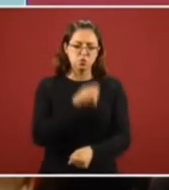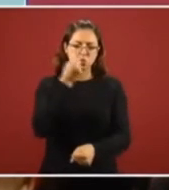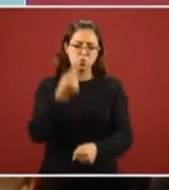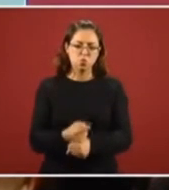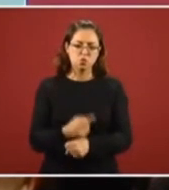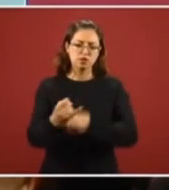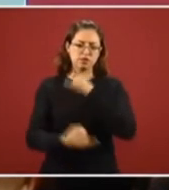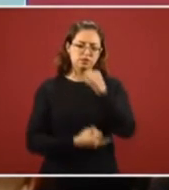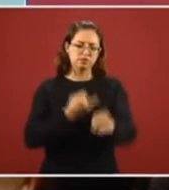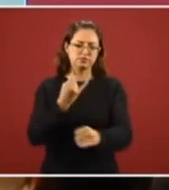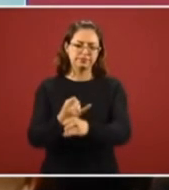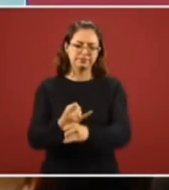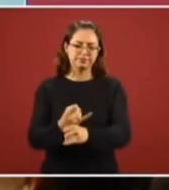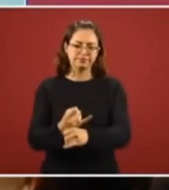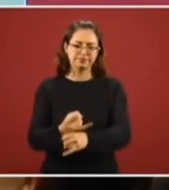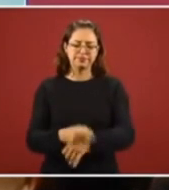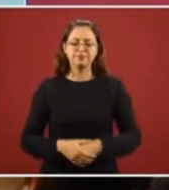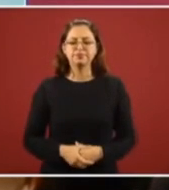internacional